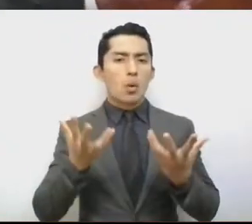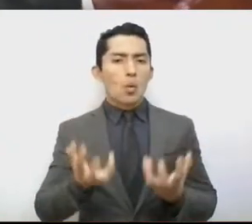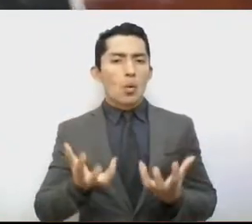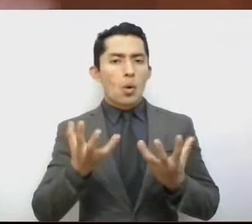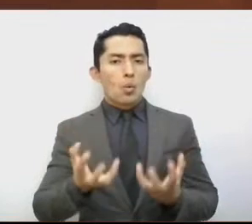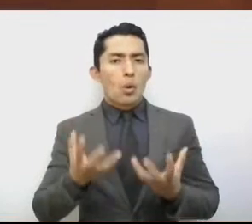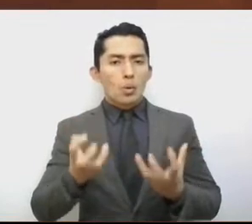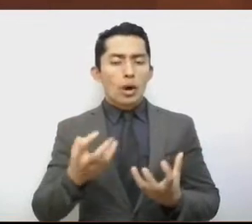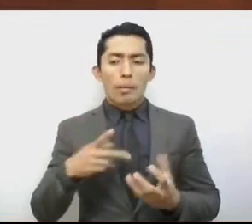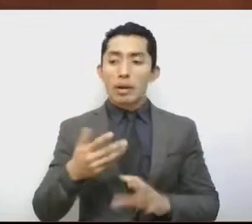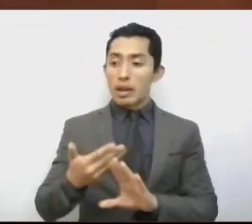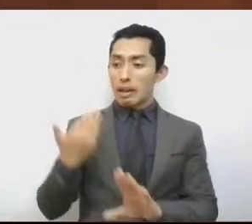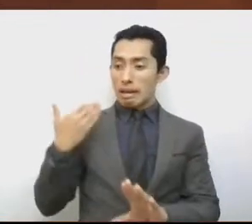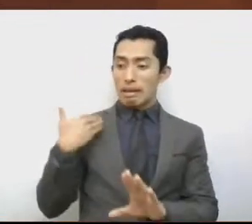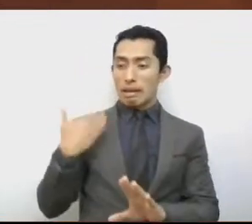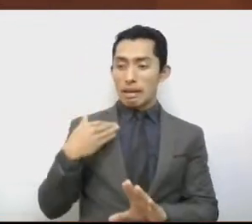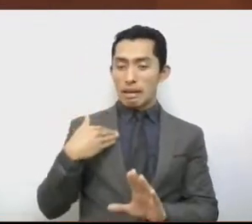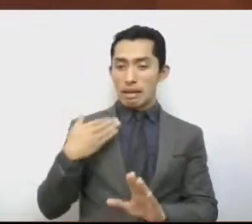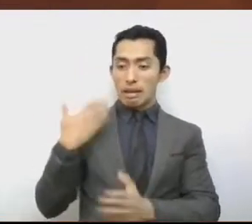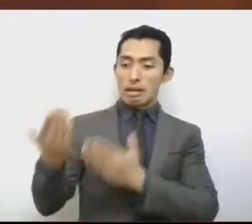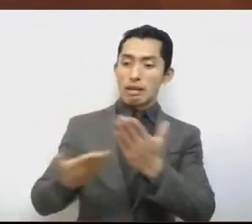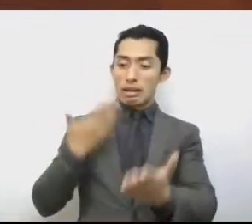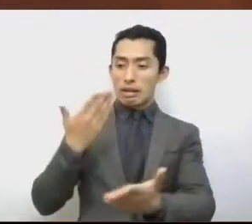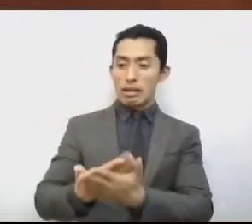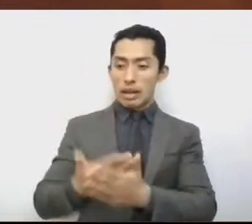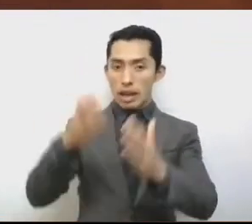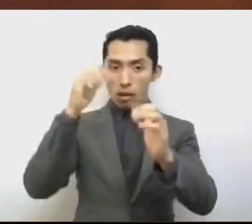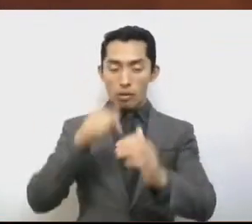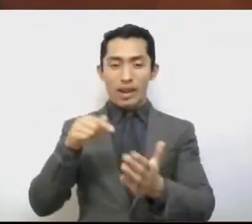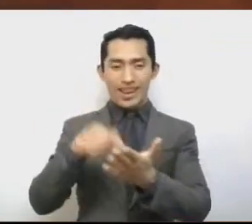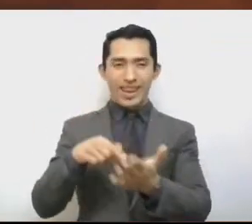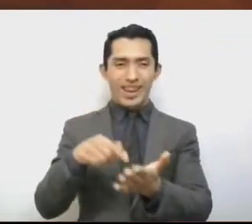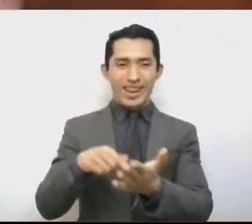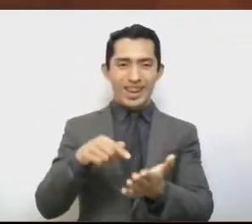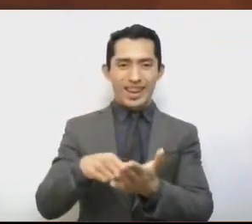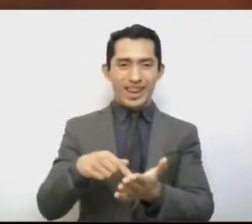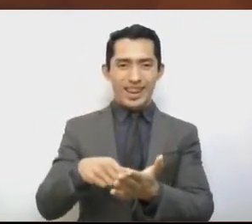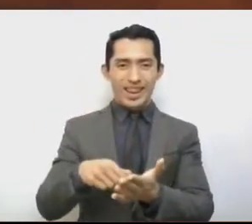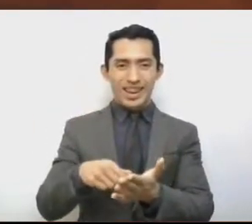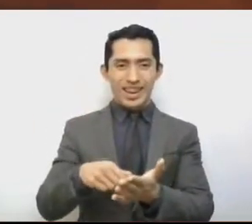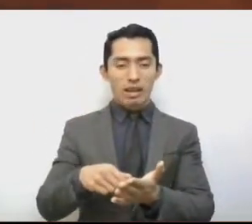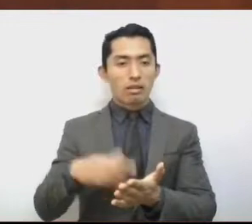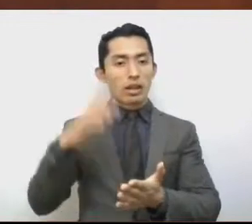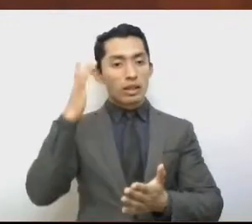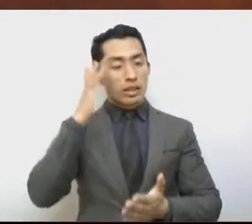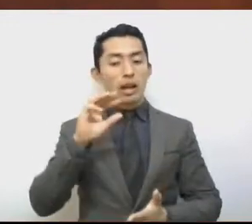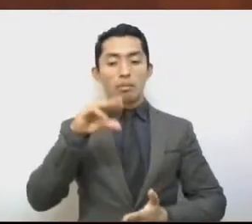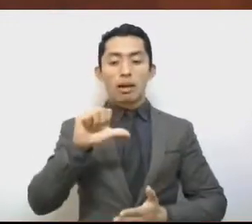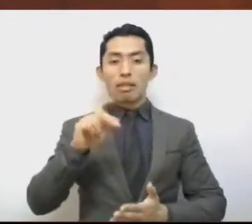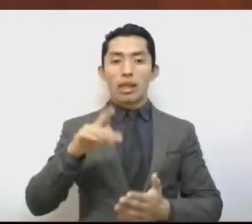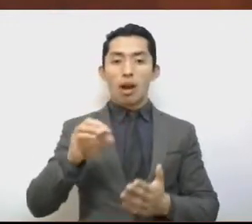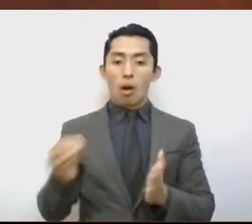acuerdo, si no estoy equivocada, presidenta, no mencionan a San Mateo Atenco, por ejemplo.